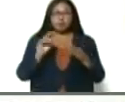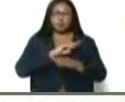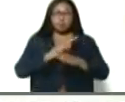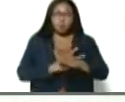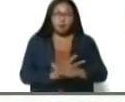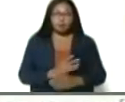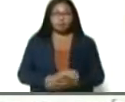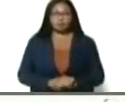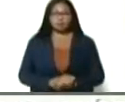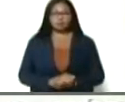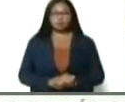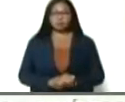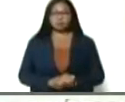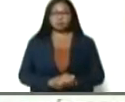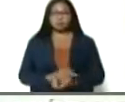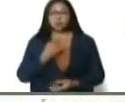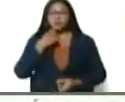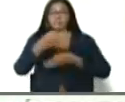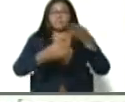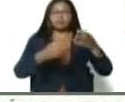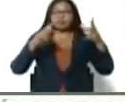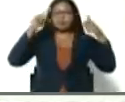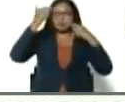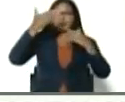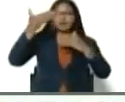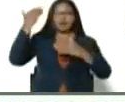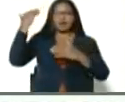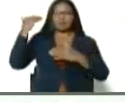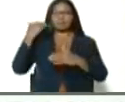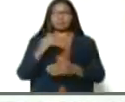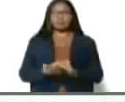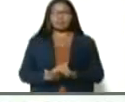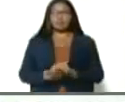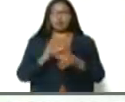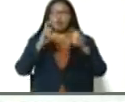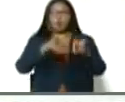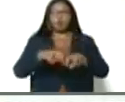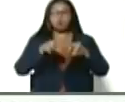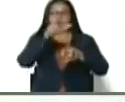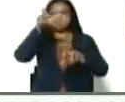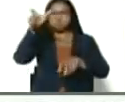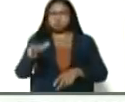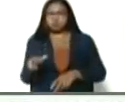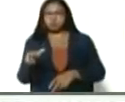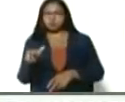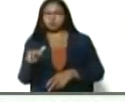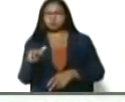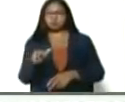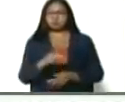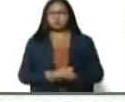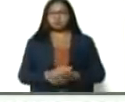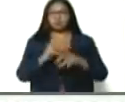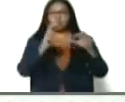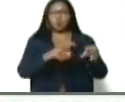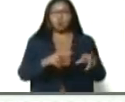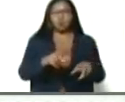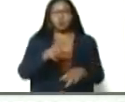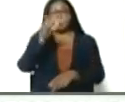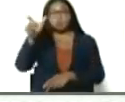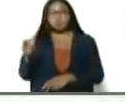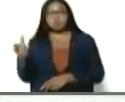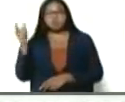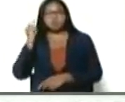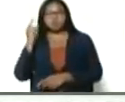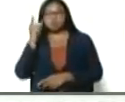Comandante Chávez los llamó los agrovenezolanos. Las agrovenezolanas.